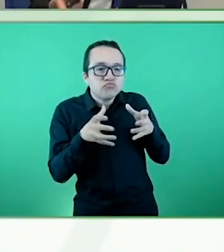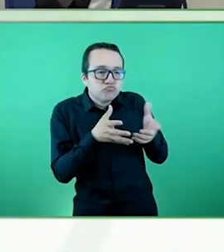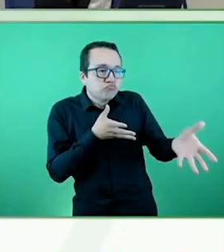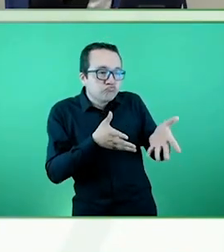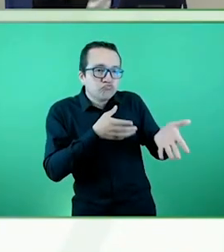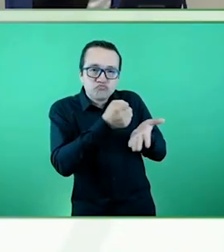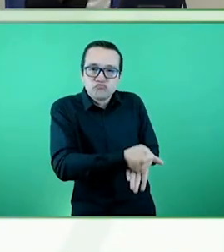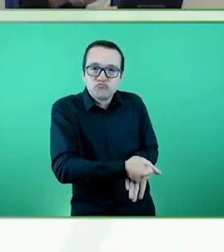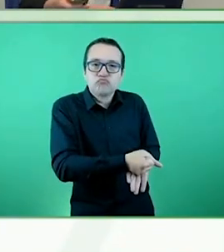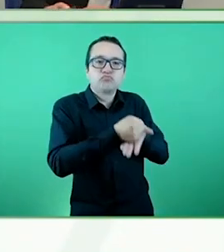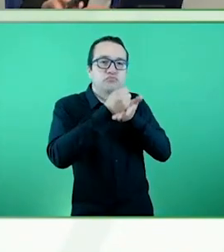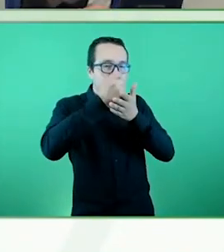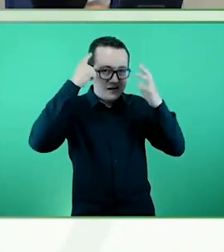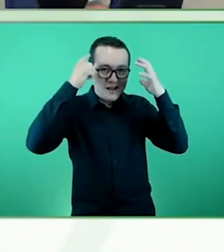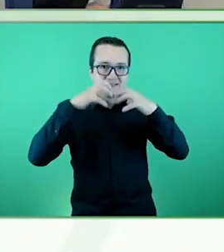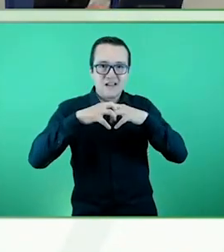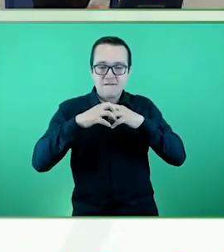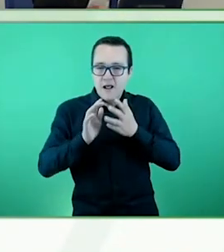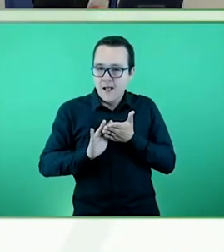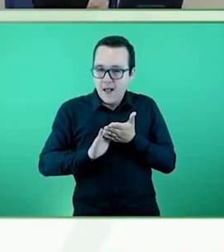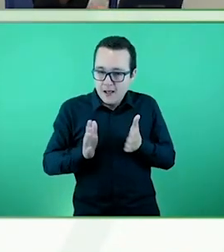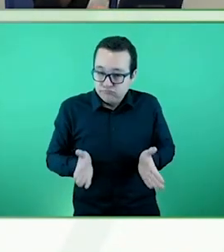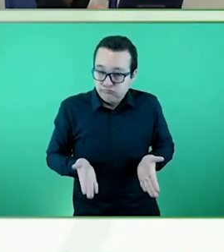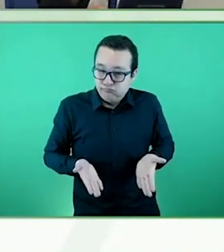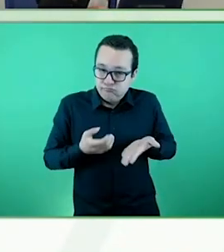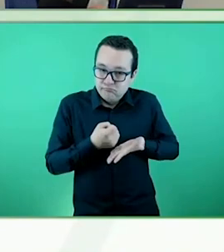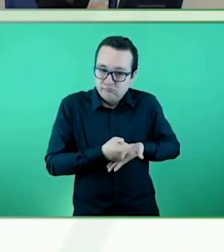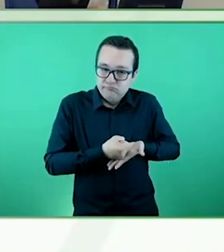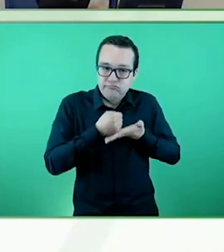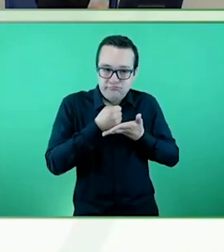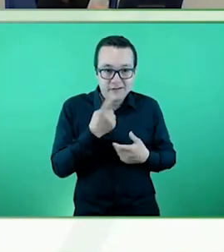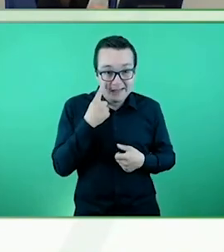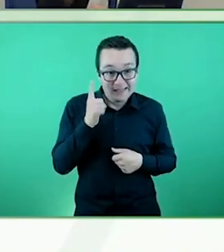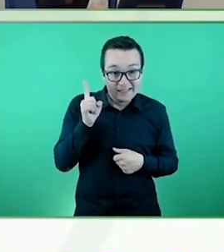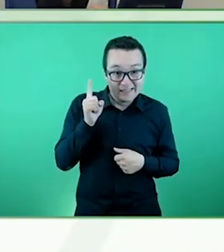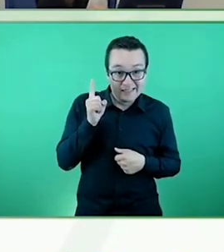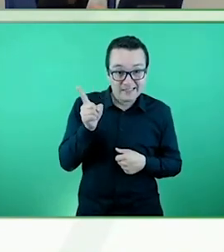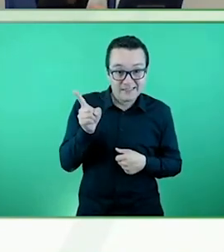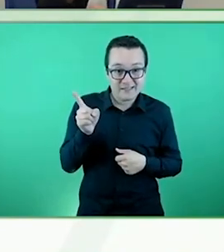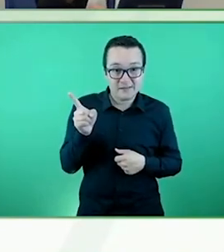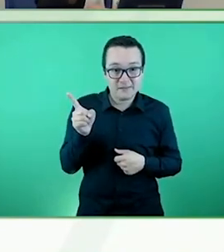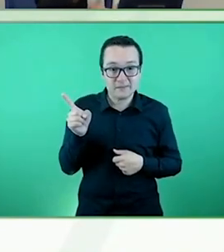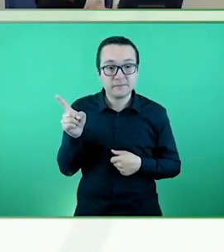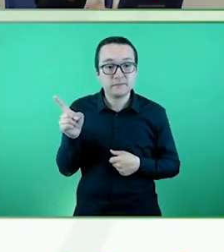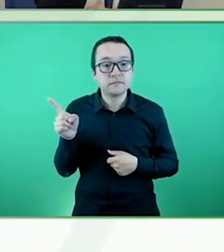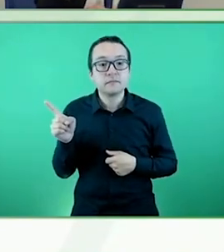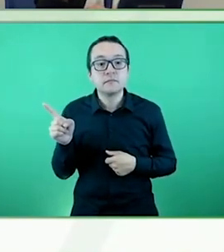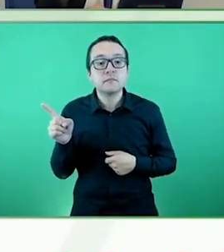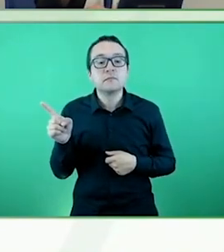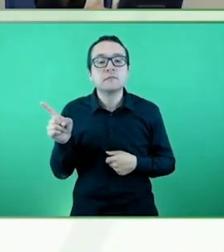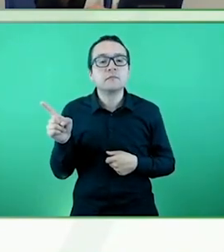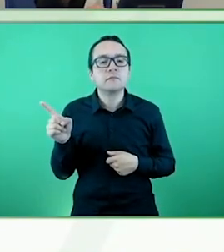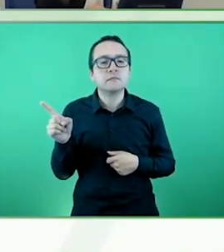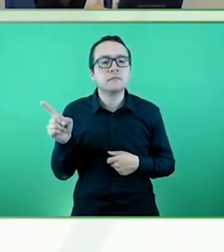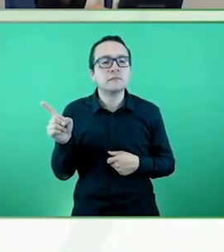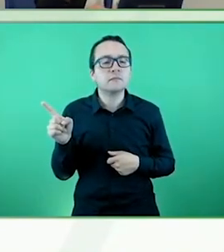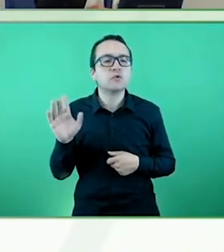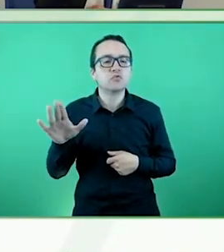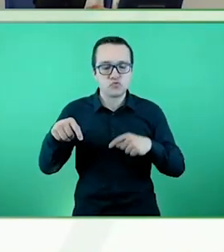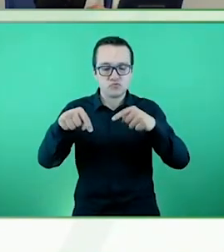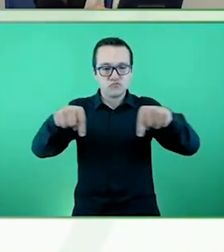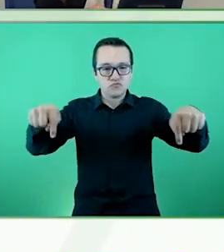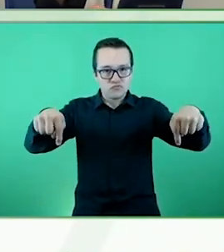Bueno, aquí podéis ver un poco las estancias, la cocina, dispone de cocina, la